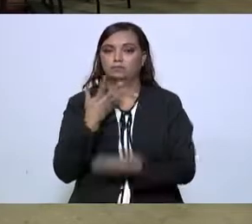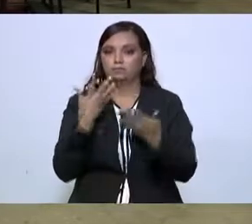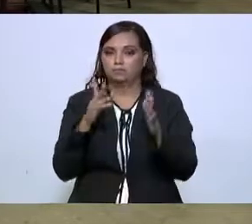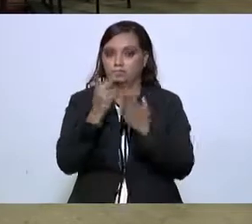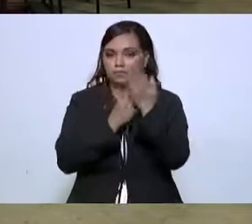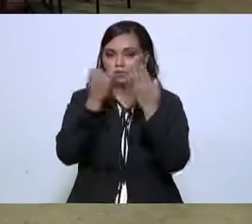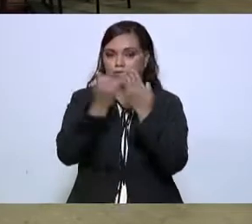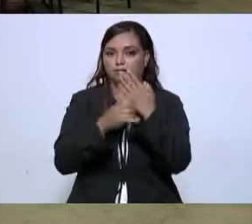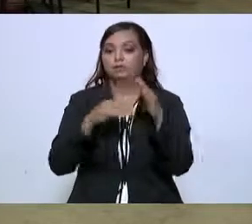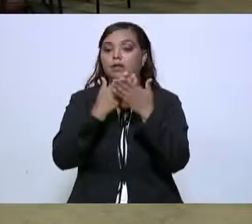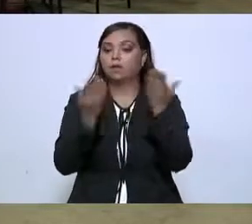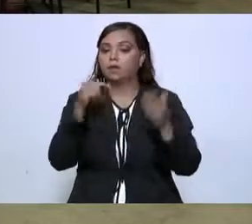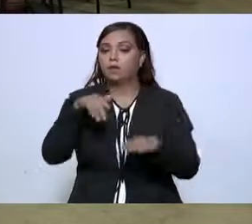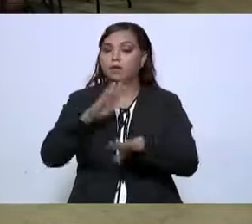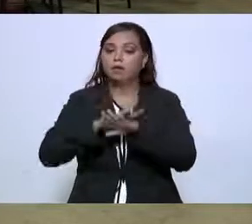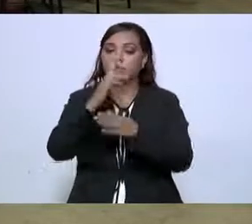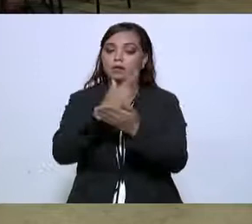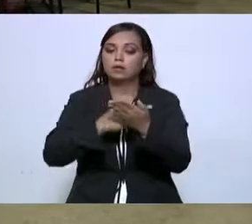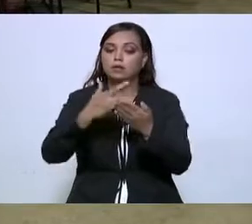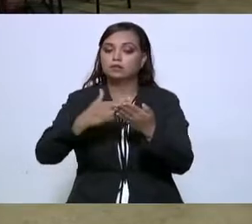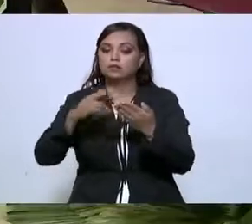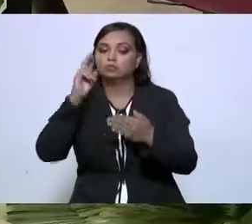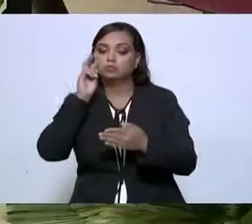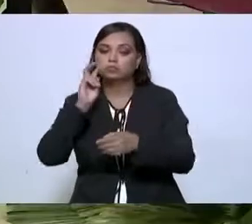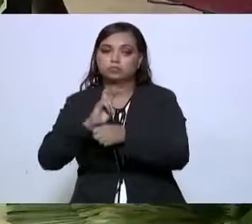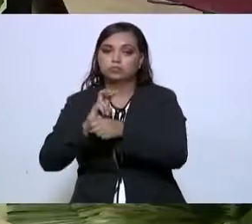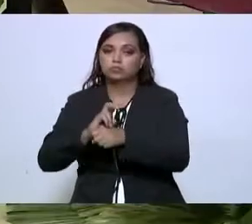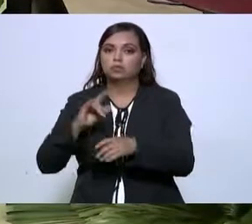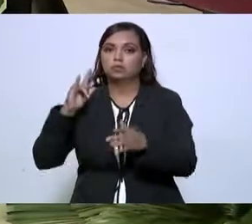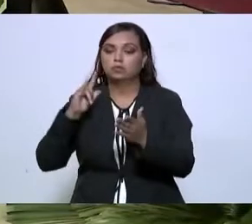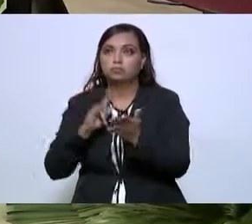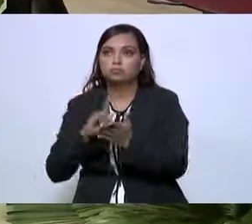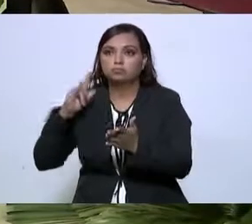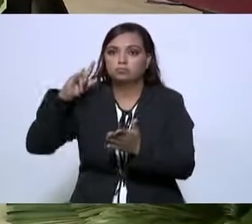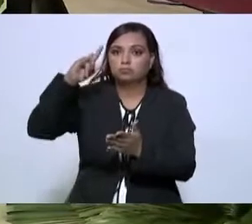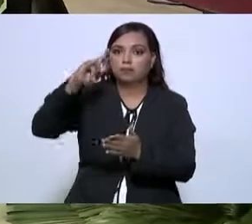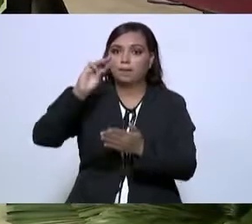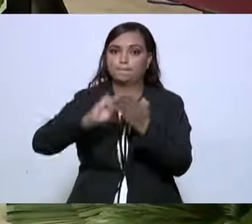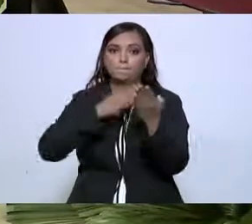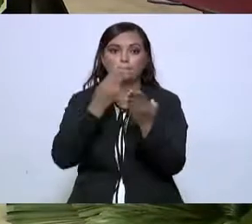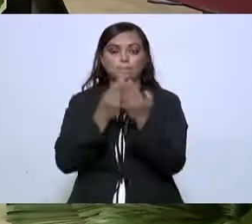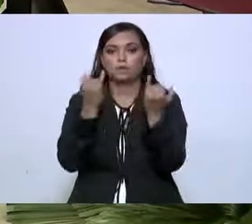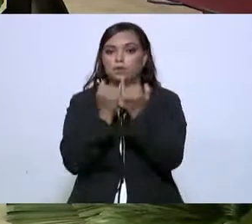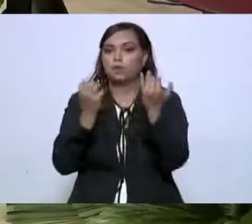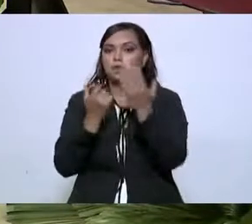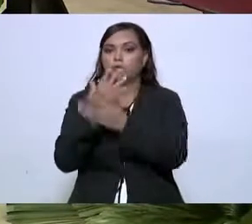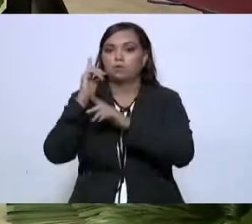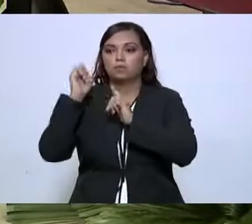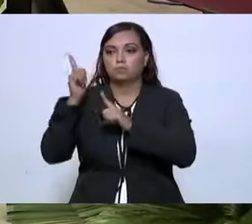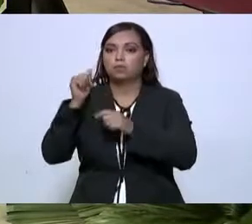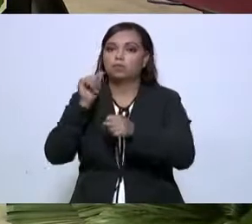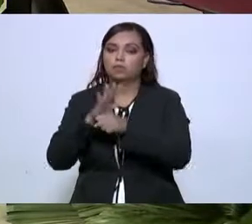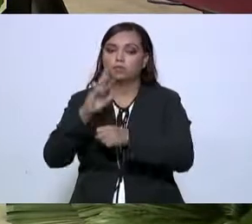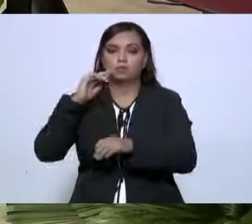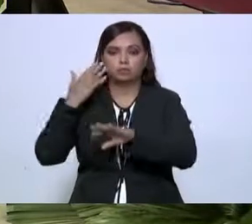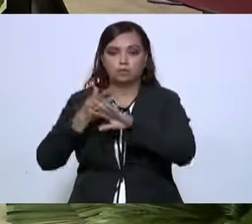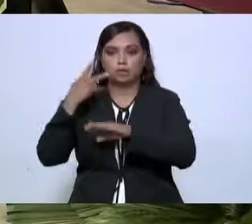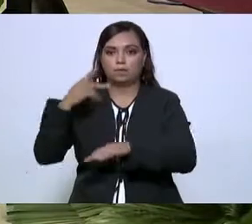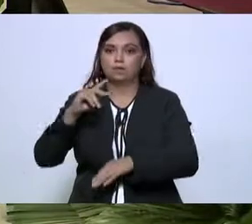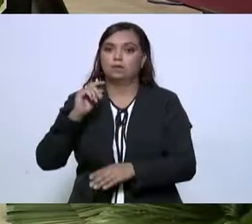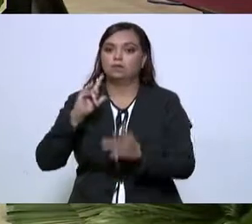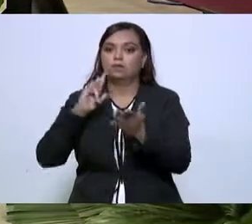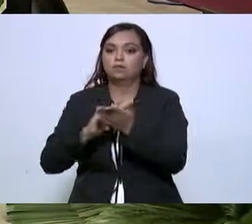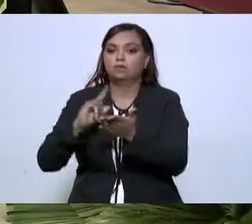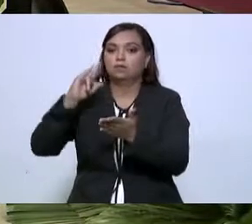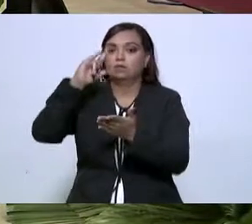Adicionalmente, estamos revisando la operación de los aeropuertos de Matamoros y Nuevo Laredo que están a cargo de aeropuertos